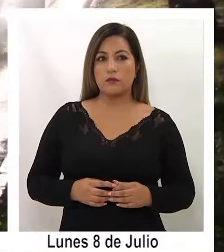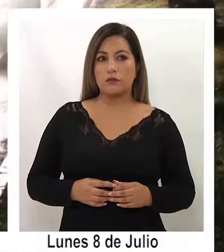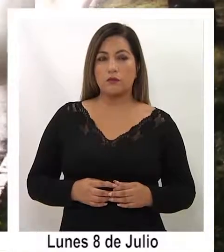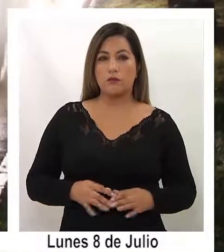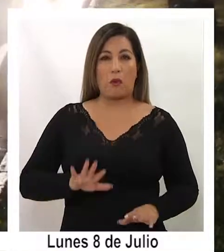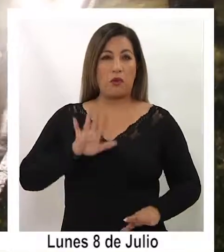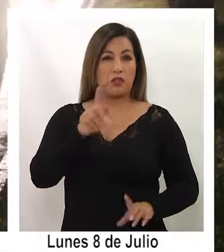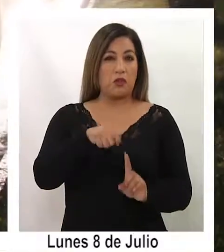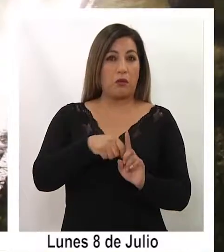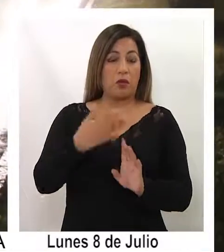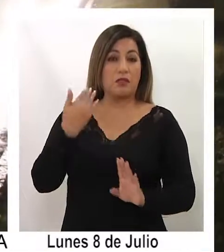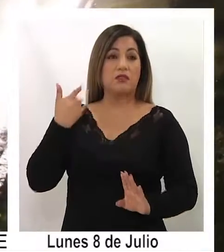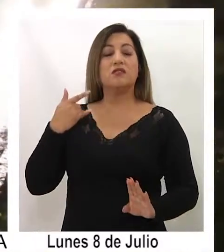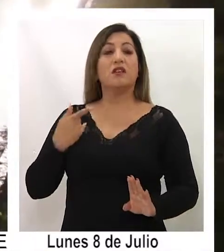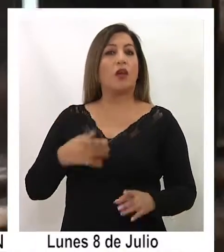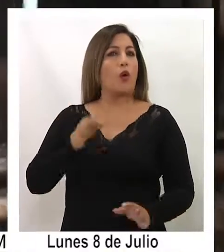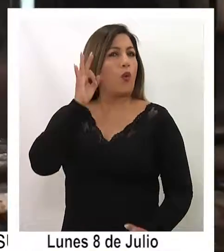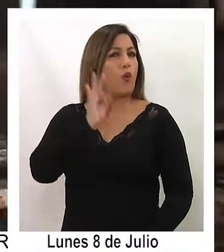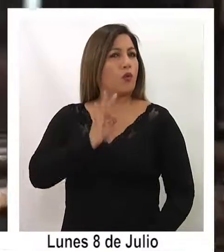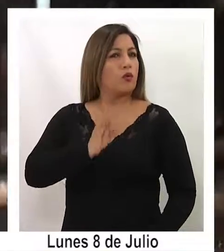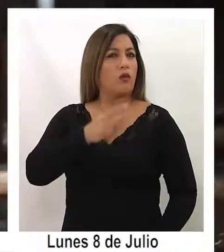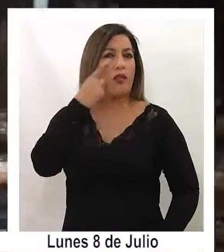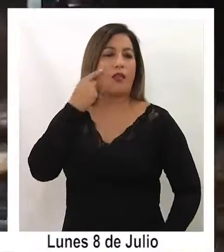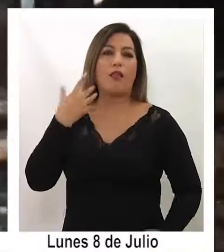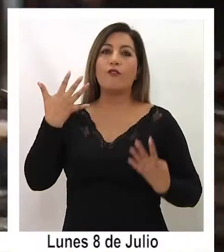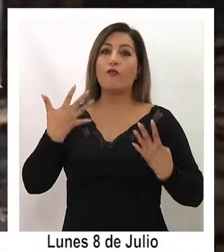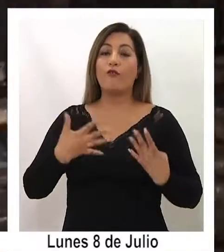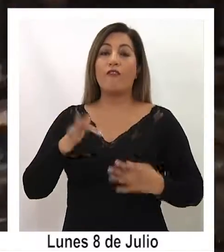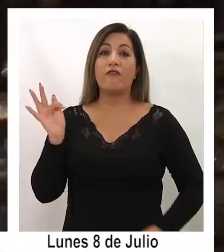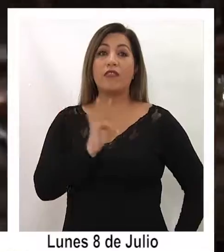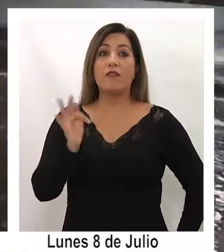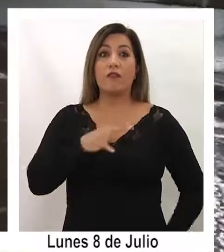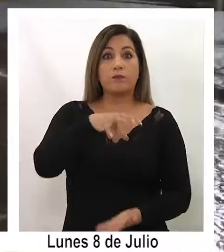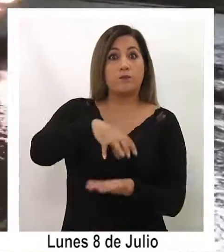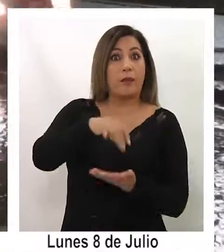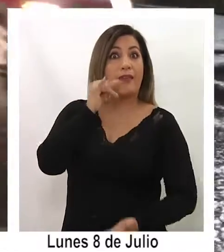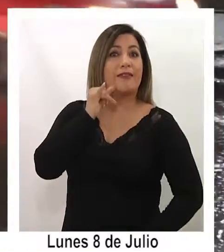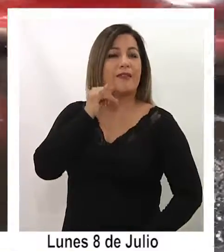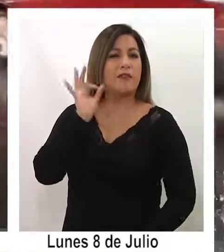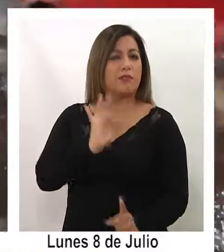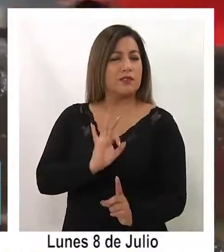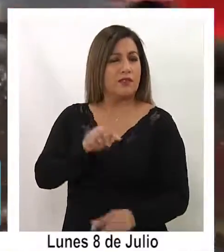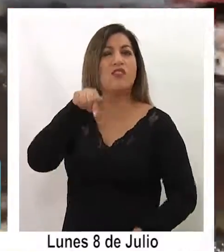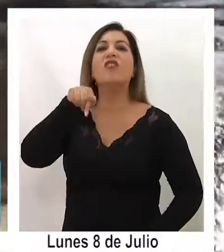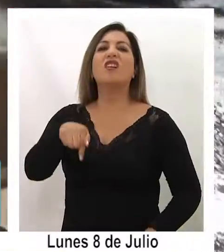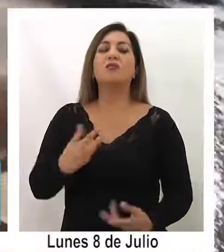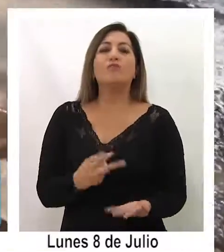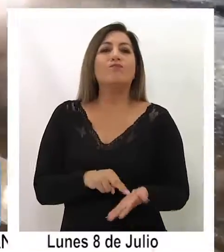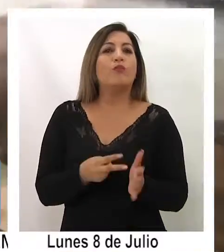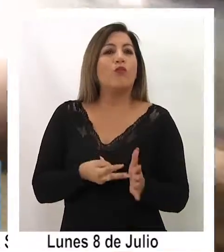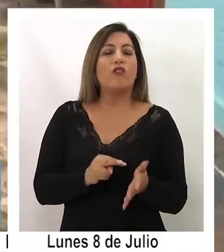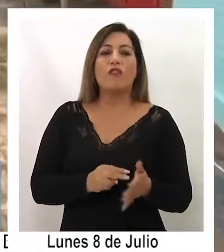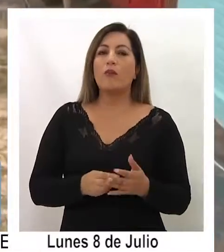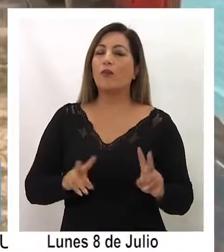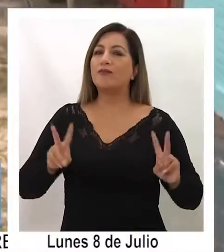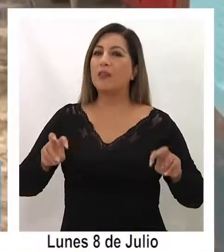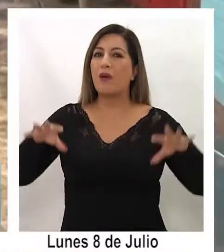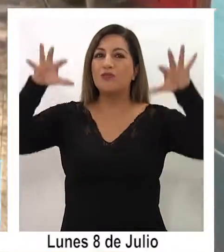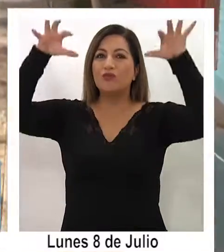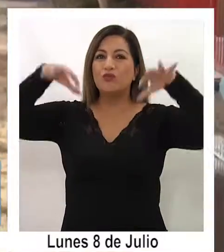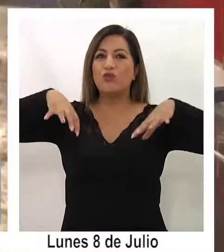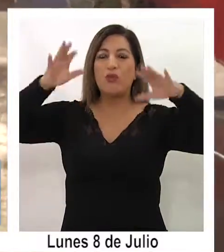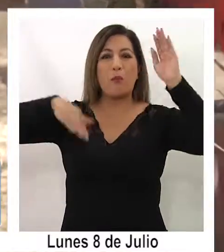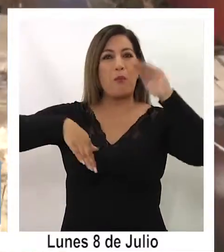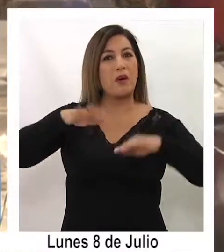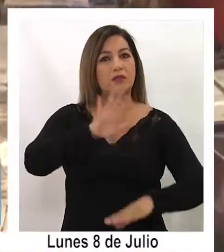Hace ya cinco meses, precisamente el 9 de febrero, la región y especialmente Iquique, fueron afectados por un frente de lluvia